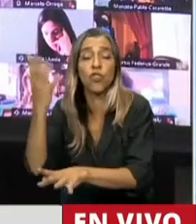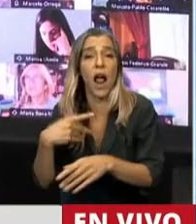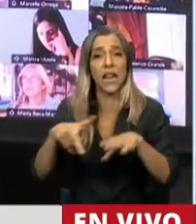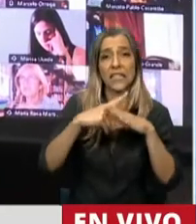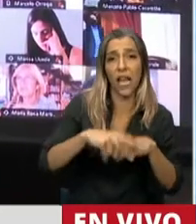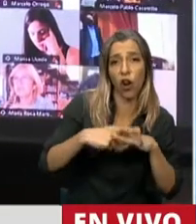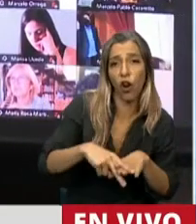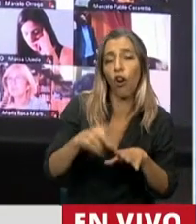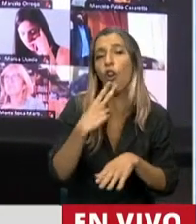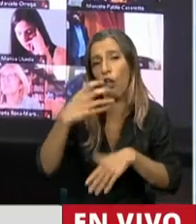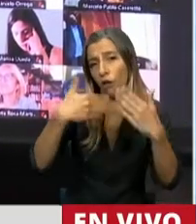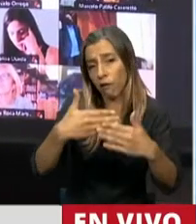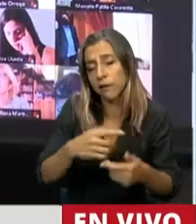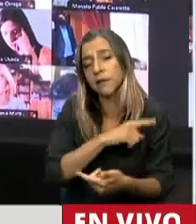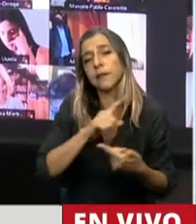tecnología,